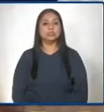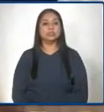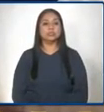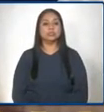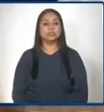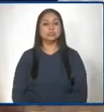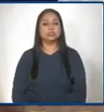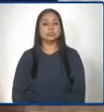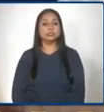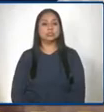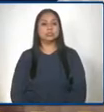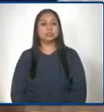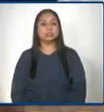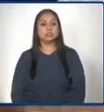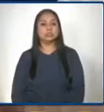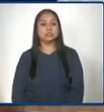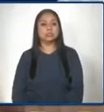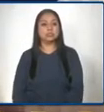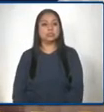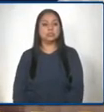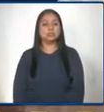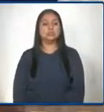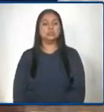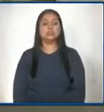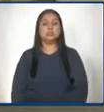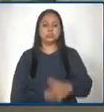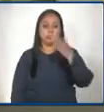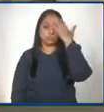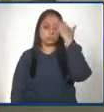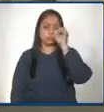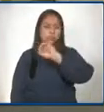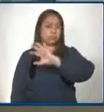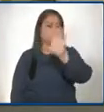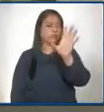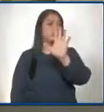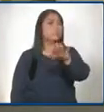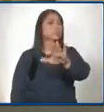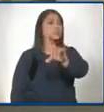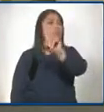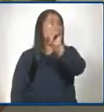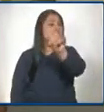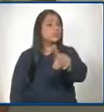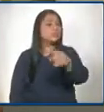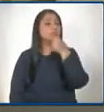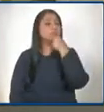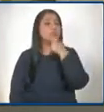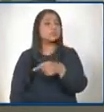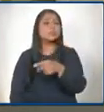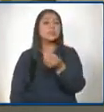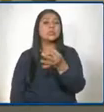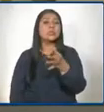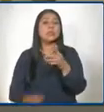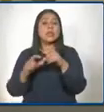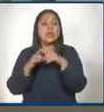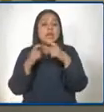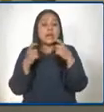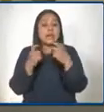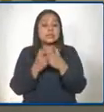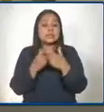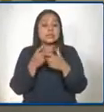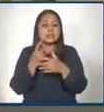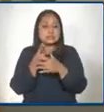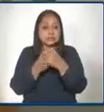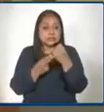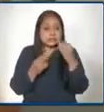¿Qué tal? Muy buenos días a todas. Solo para reconfirmar una pregunta que hizo un compañero acerca de las clases híbridas.